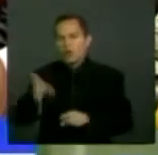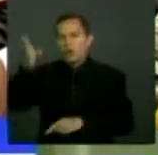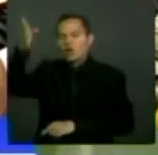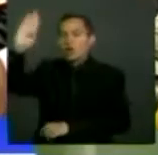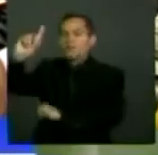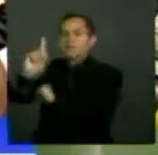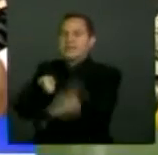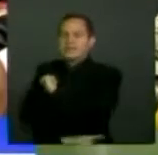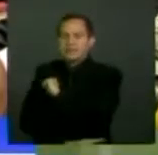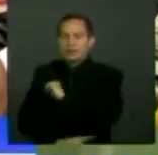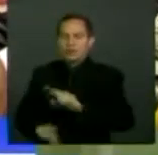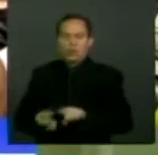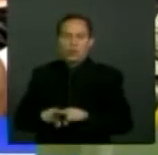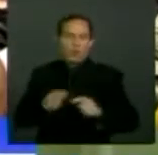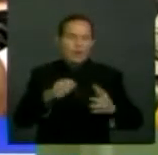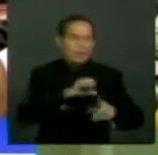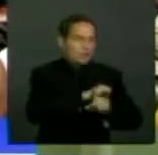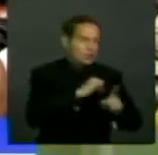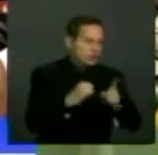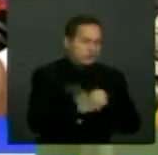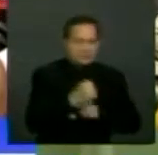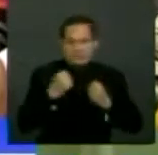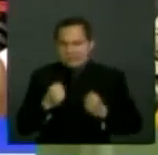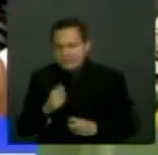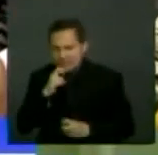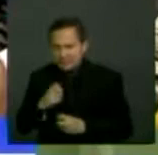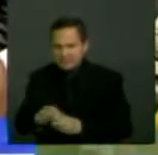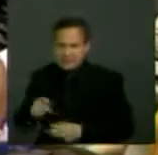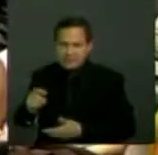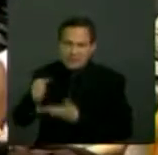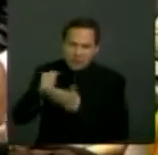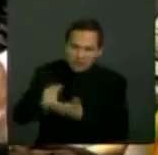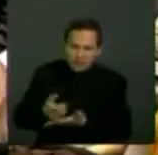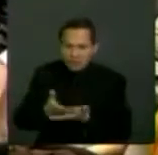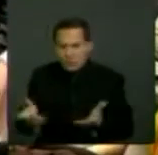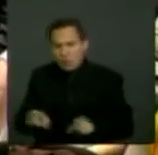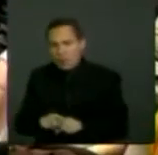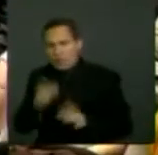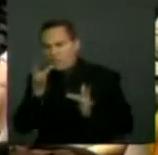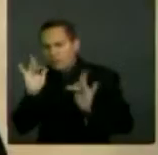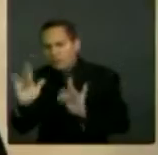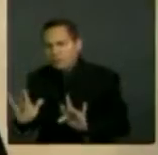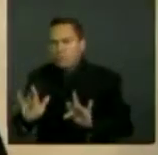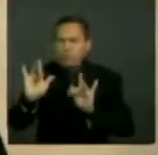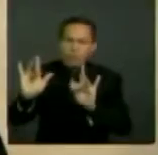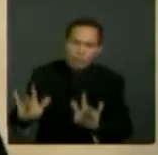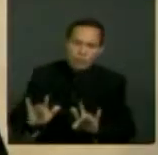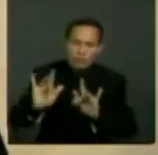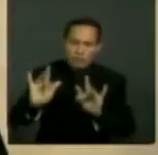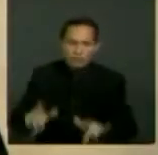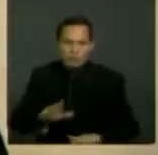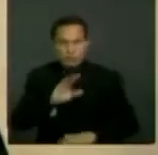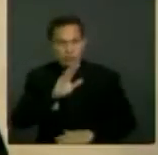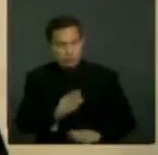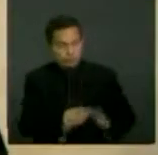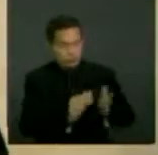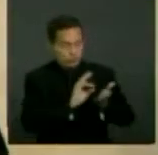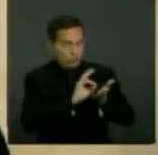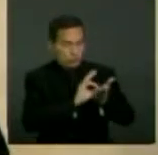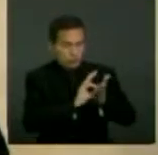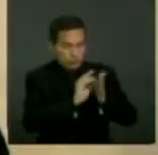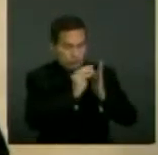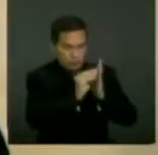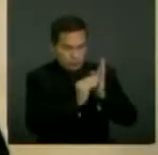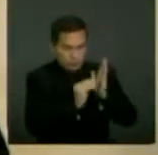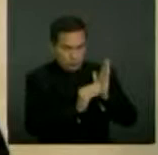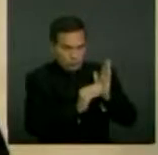como una carga social y las personas con discapacidad se vuelven entonces objetos de caridad. Las políticas públicas que responden a este modelo son